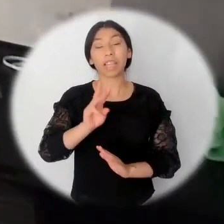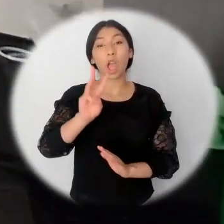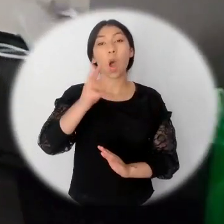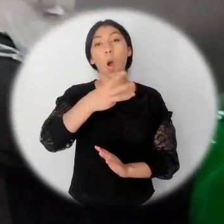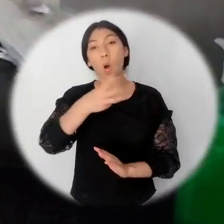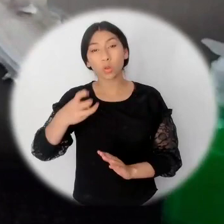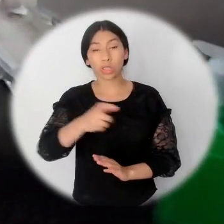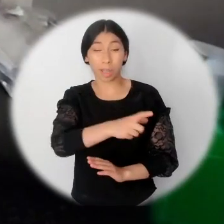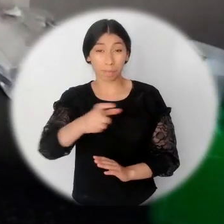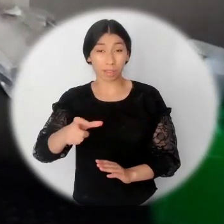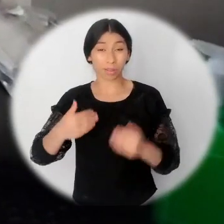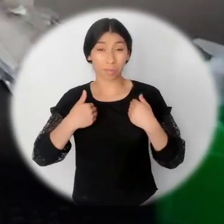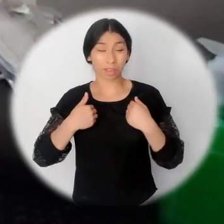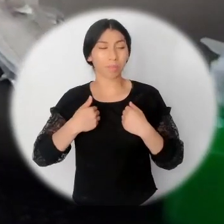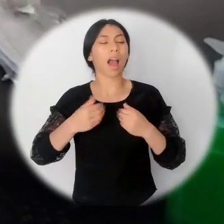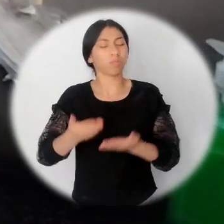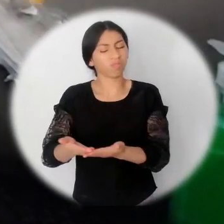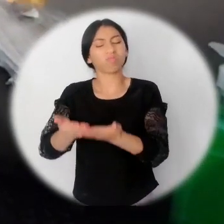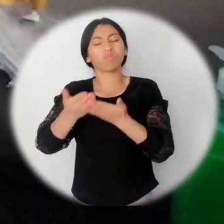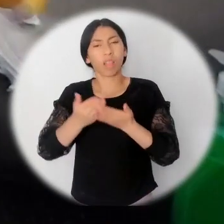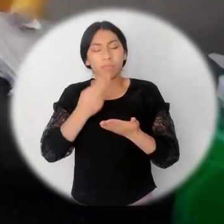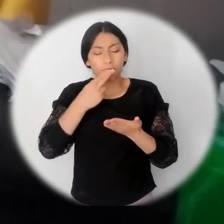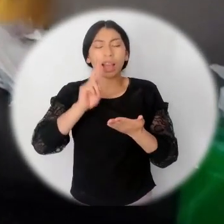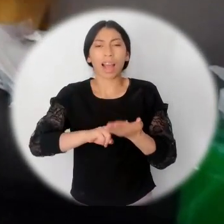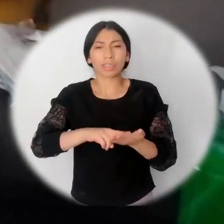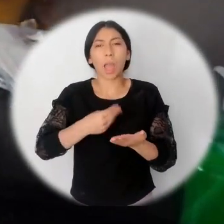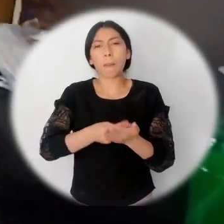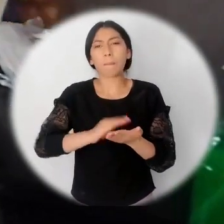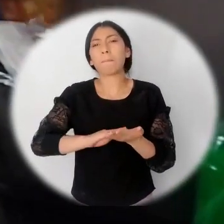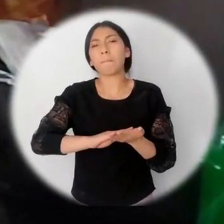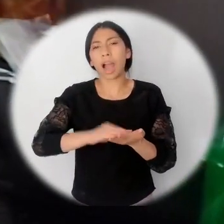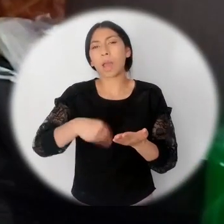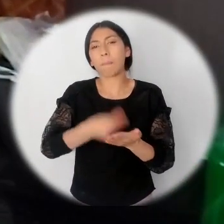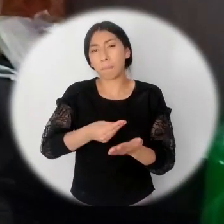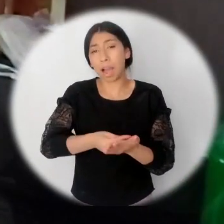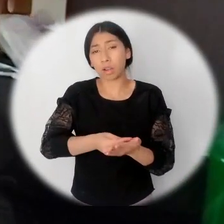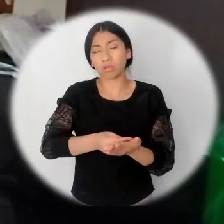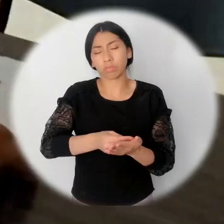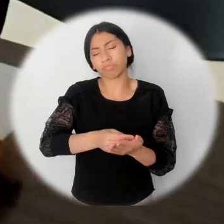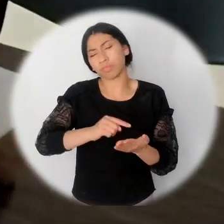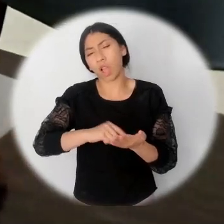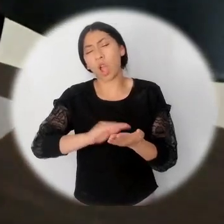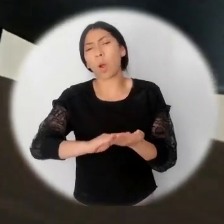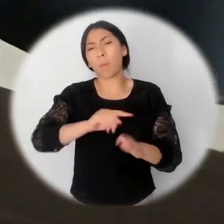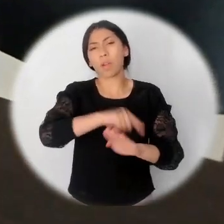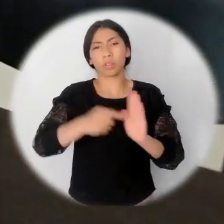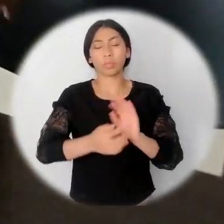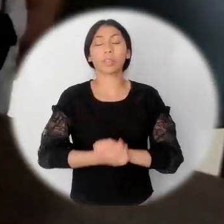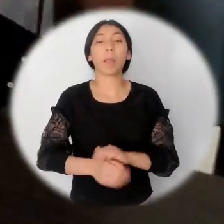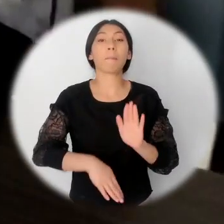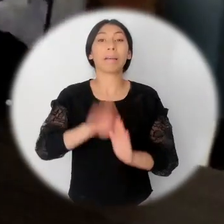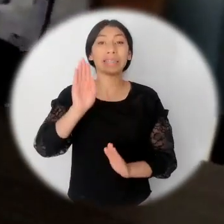Más de 800 víctimas recibirán la indemnización administrativa a través de la Ruta General en el Urabá Antioqueño y el Darien Chocuano